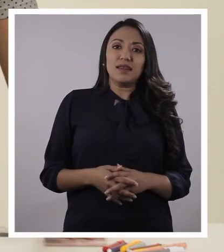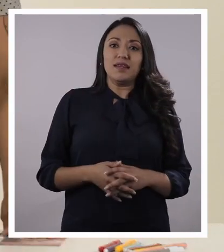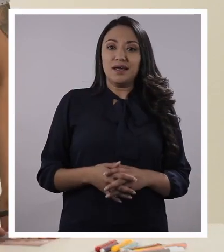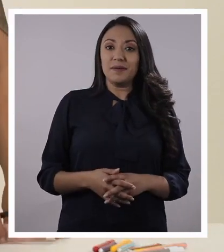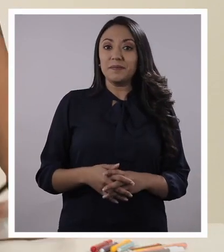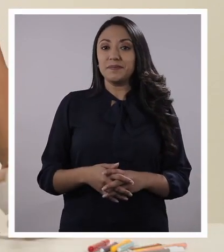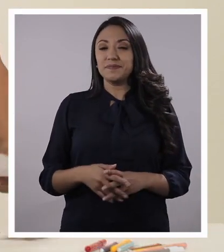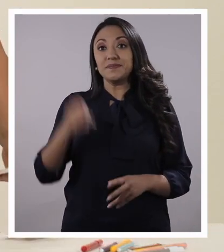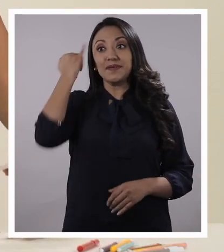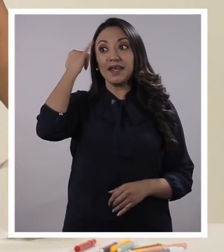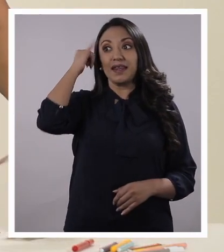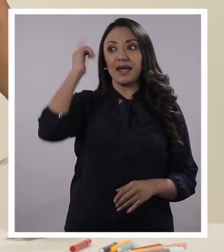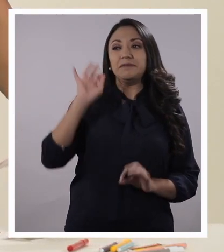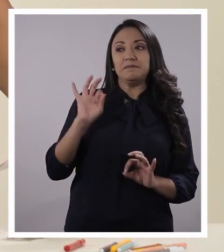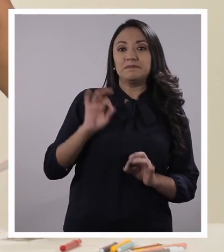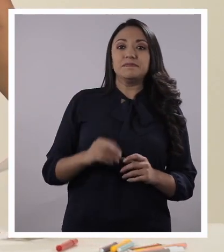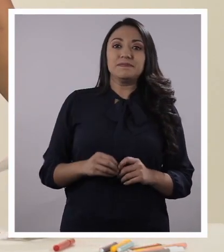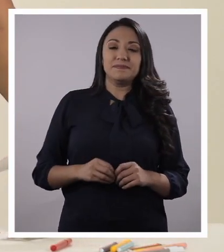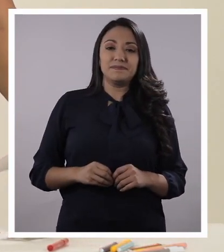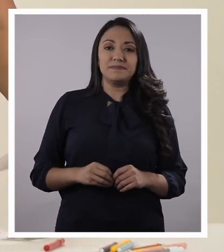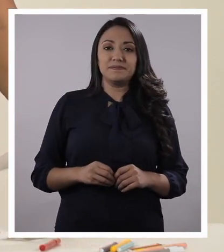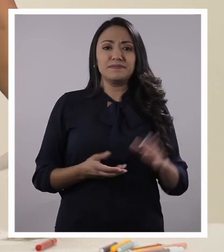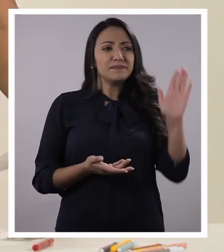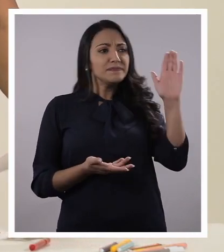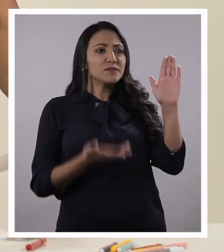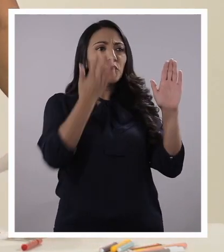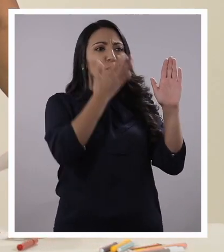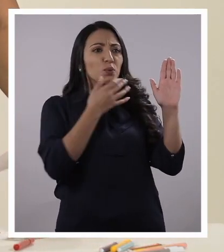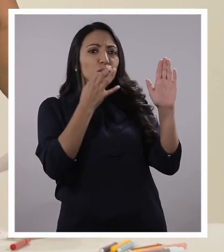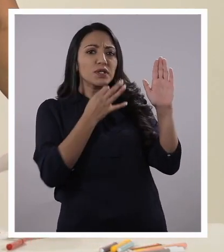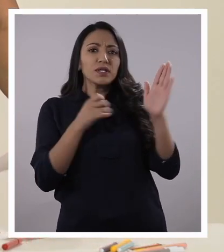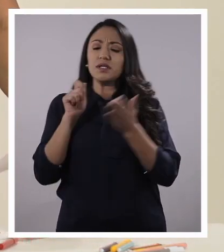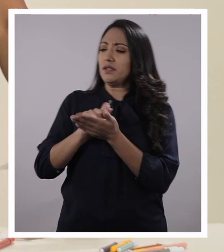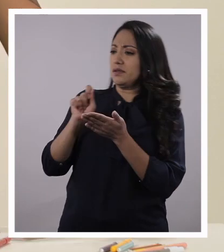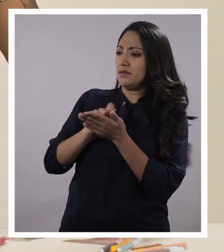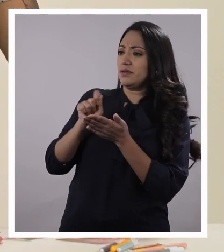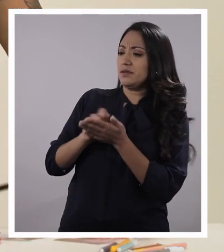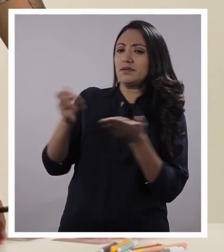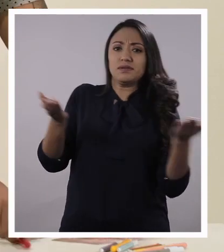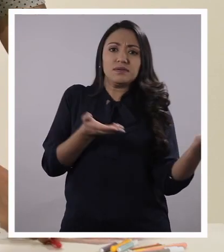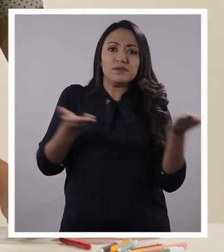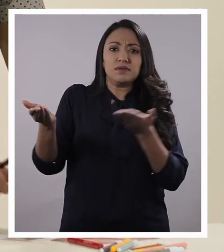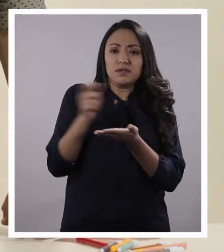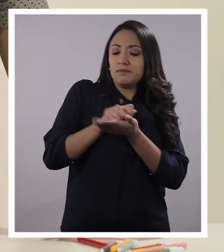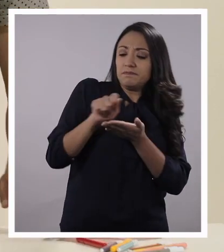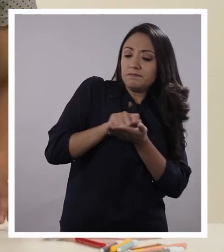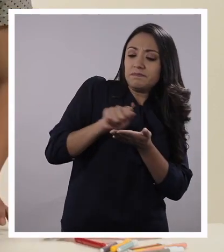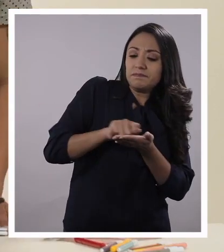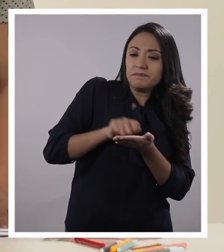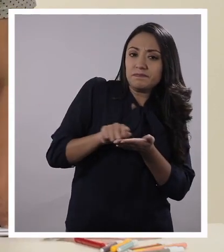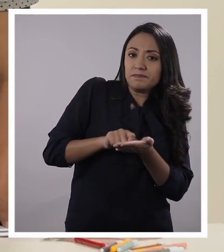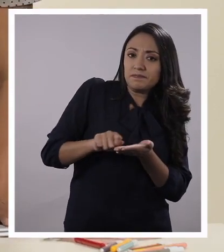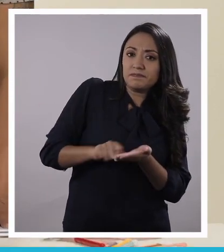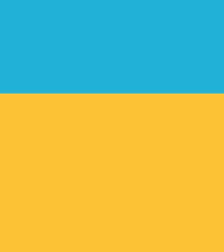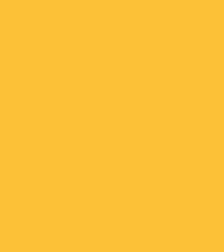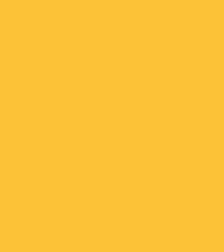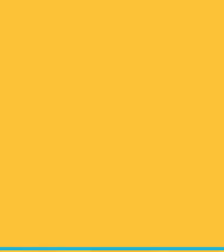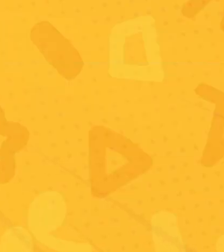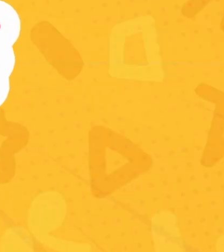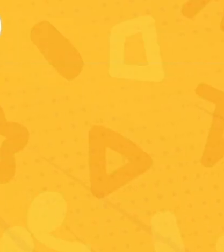chéveres. Si le cae bien a abuelita, es filipina. Hermosa. ¿Y me vas a ayudar a escribir los datos de mis familias? Por supuesto. Con colores, si quieres.